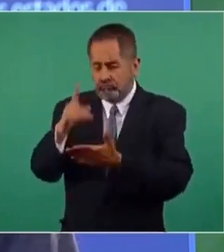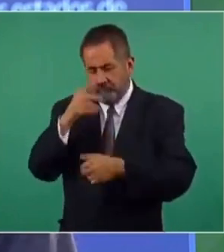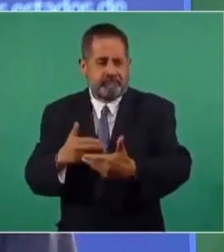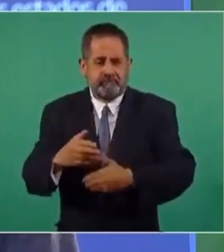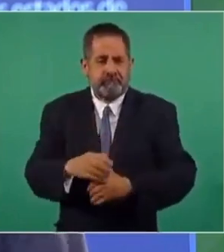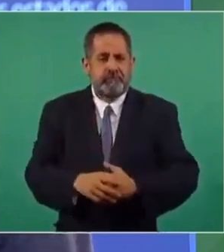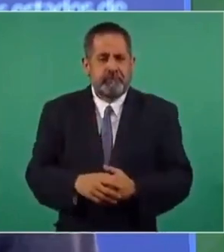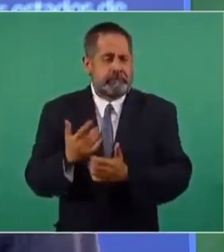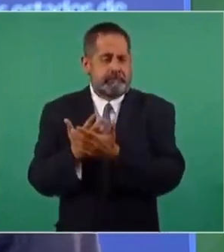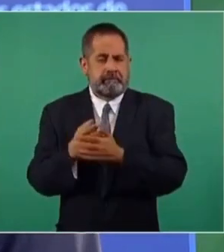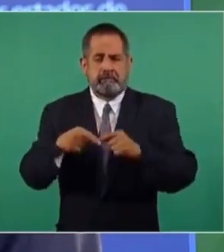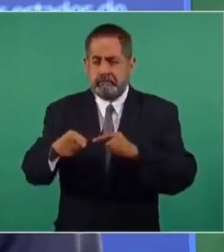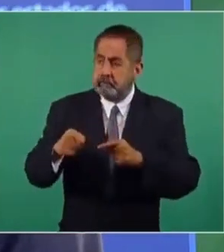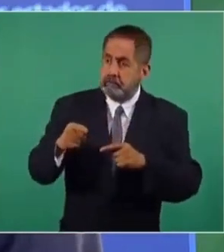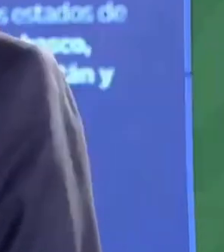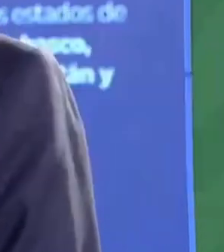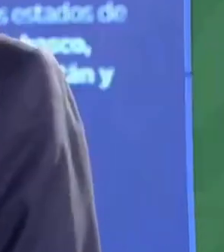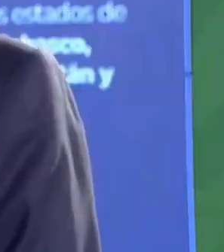resolver el problema.